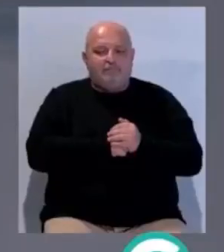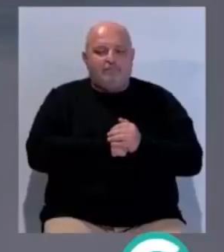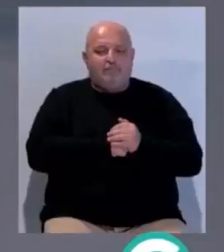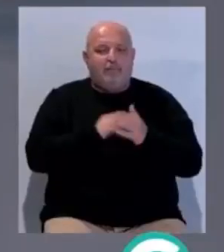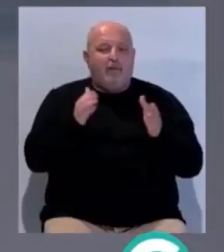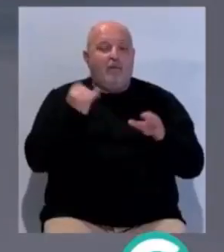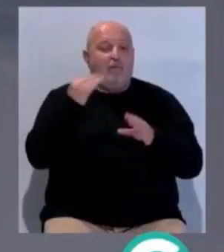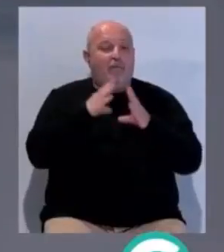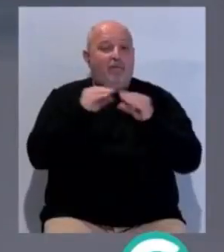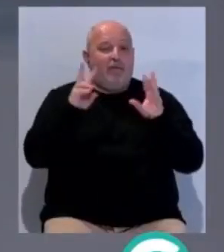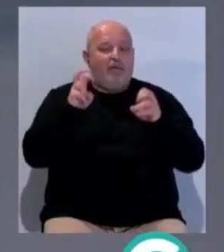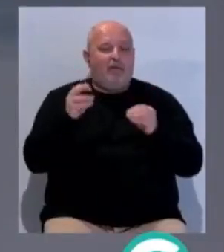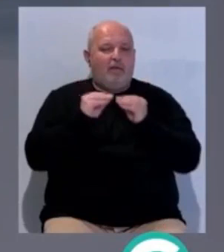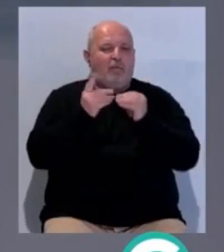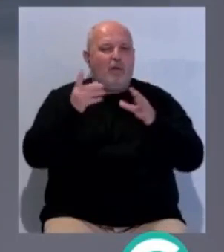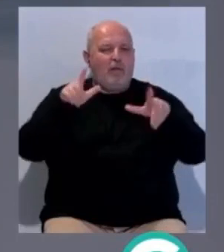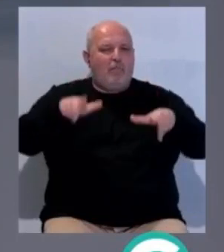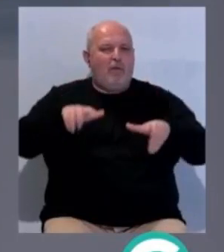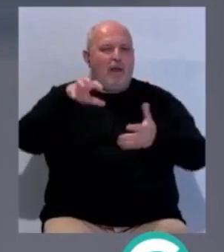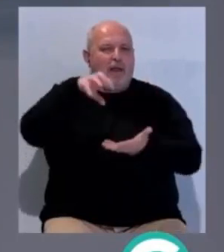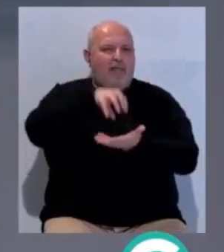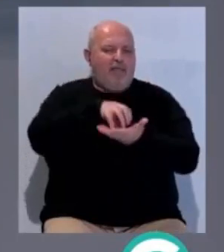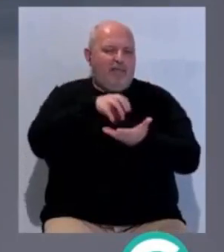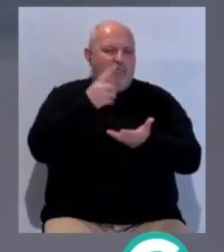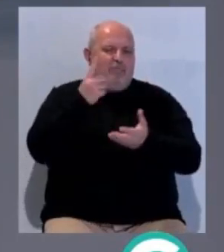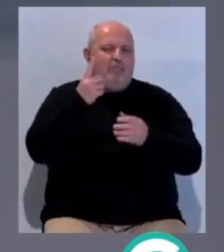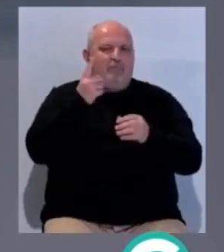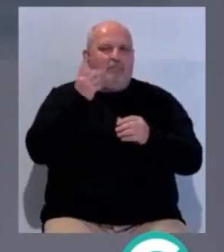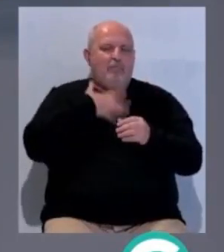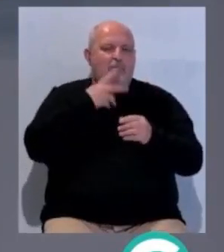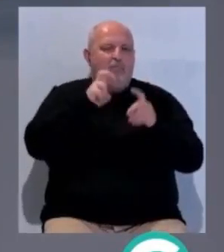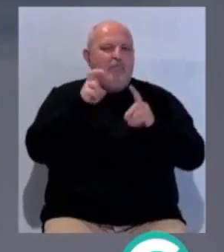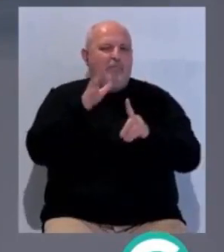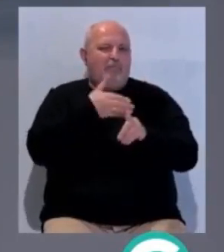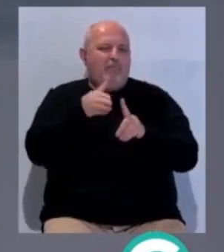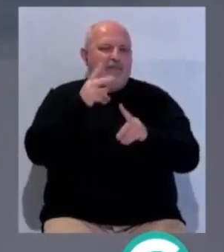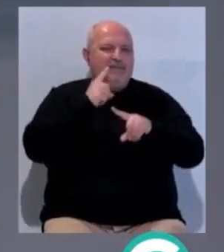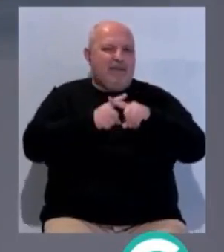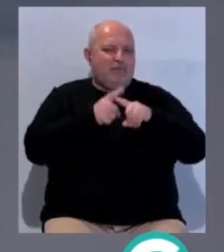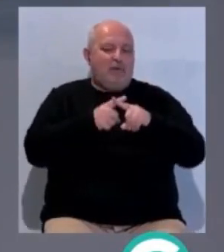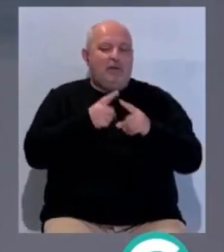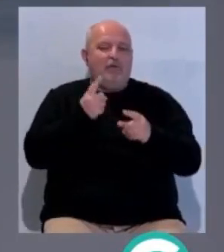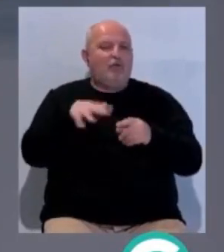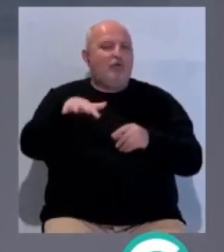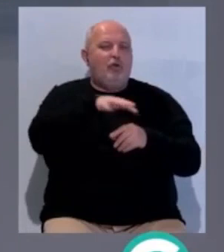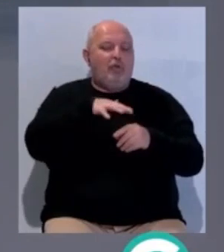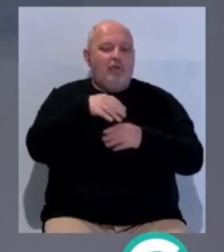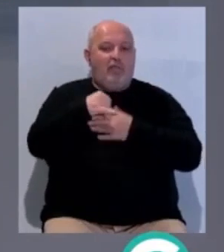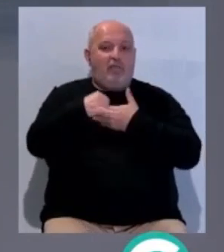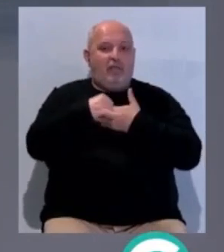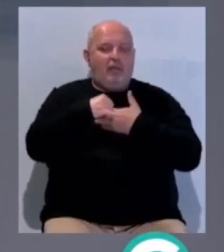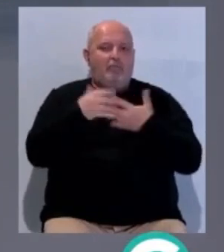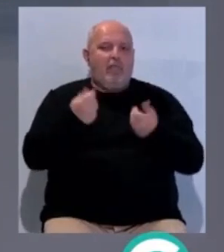La Junta de Andalucía instalará en Cádiz un nuevo punto móvil de atención a víctimas de agresión sexual. La unidad se encontrará a pie de calle